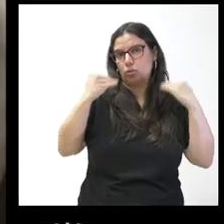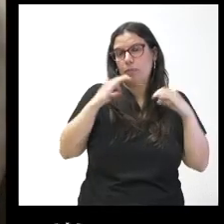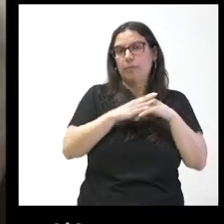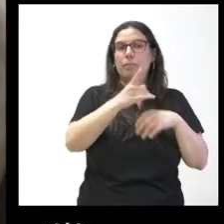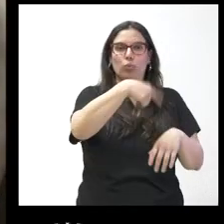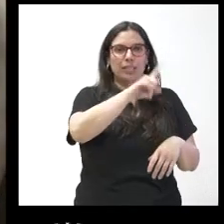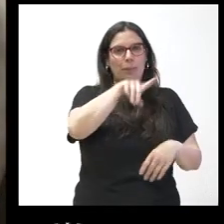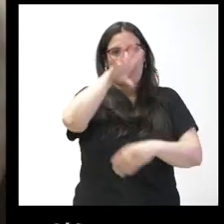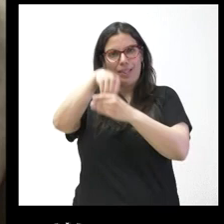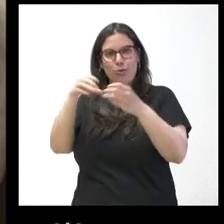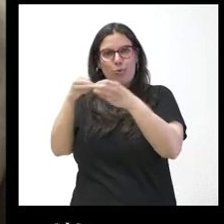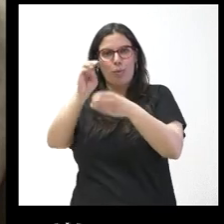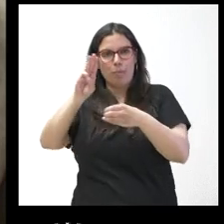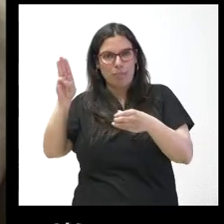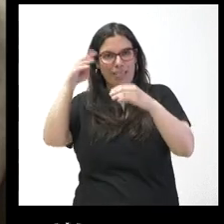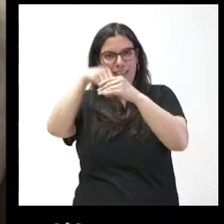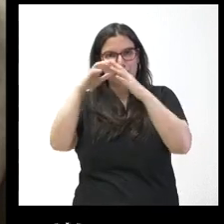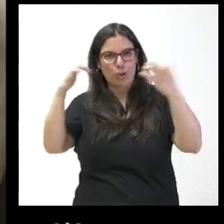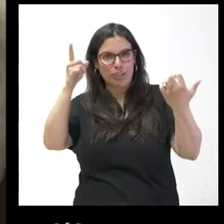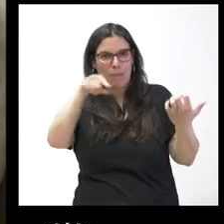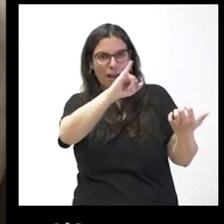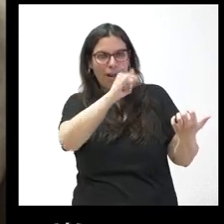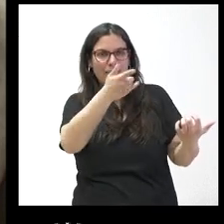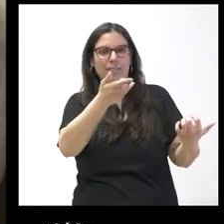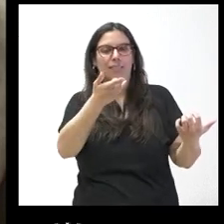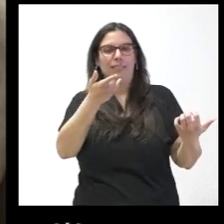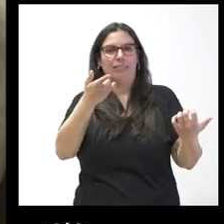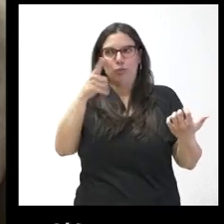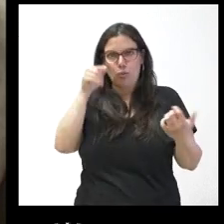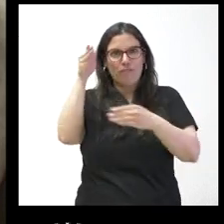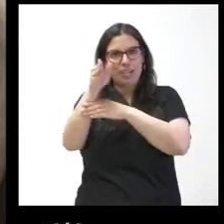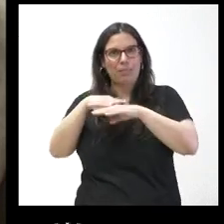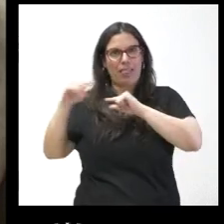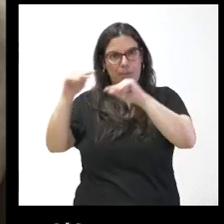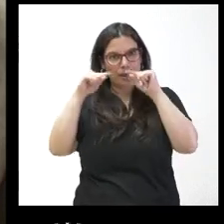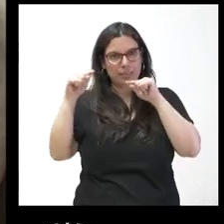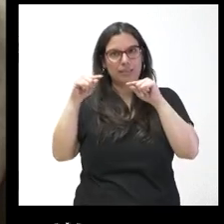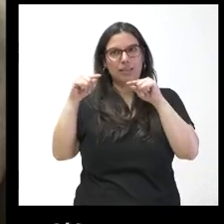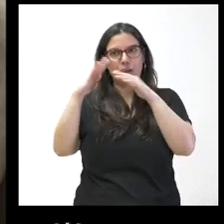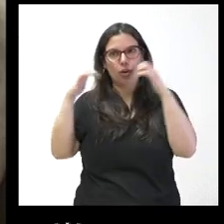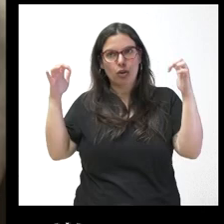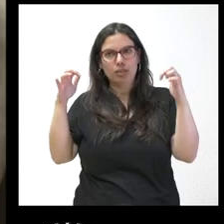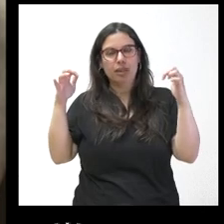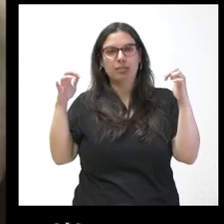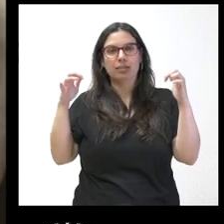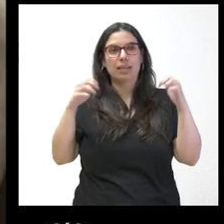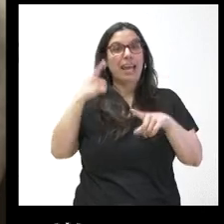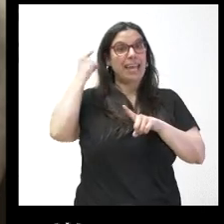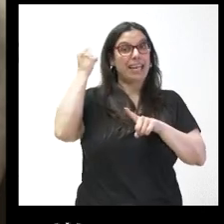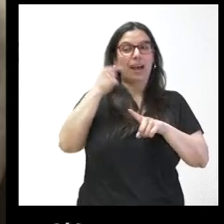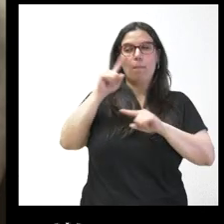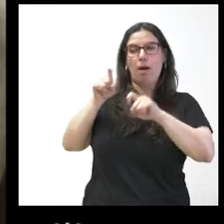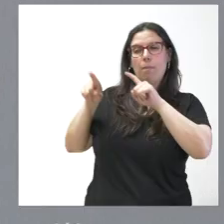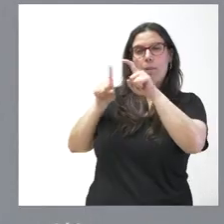también del grupo parlamentario entiendo y que han estado en las cortes debatiendo ninguno de ustedes ha respondido al señor Igea ¿no?